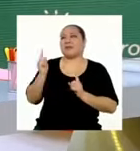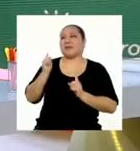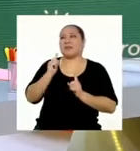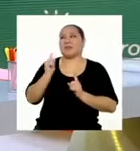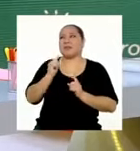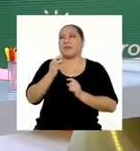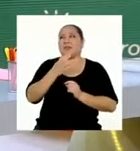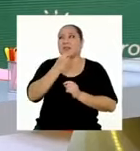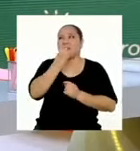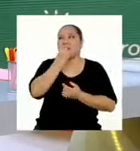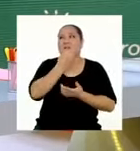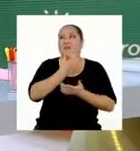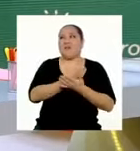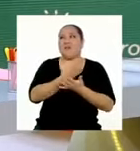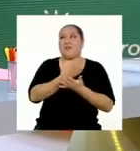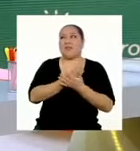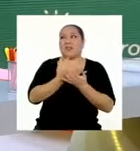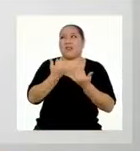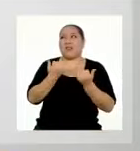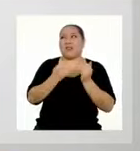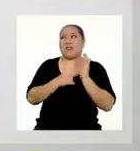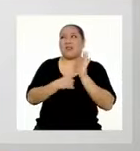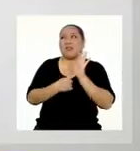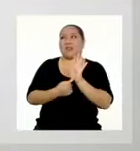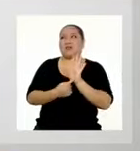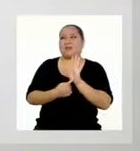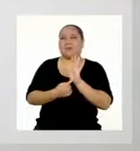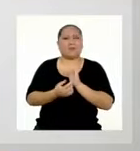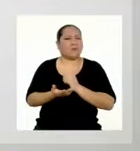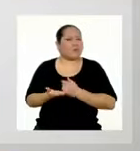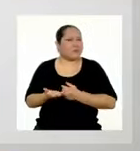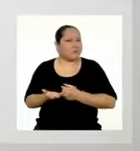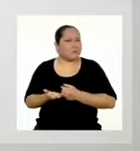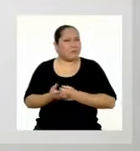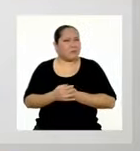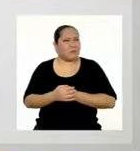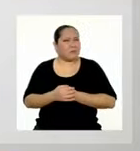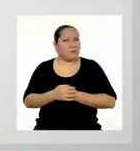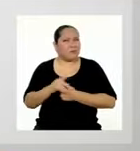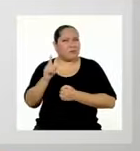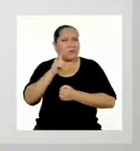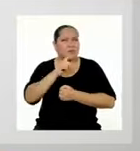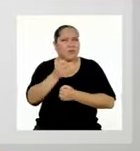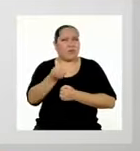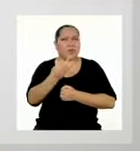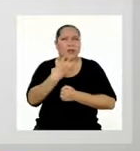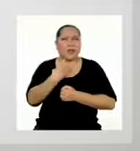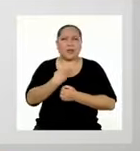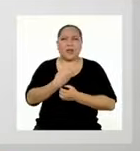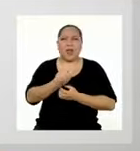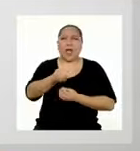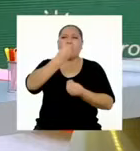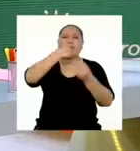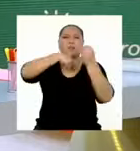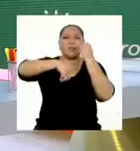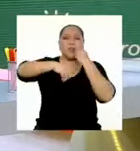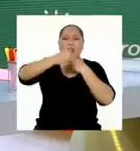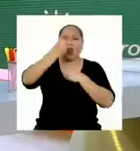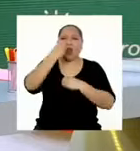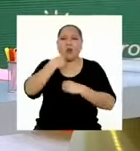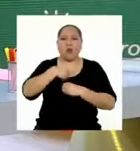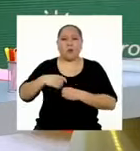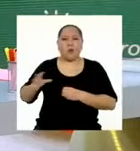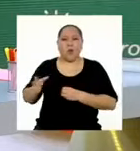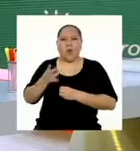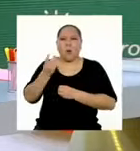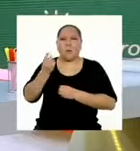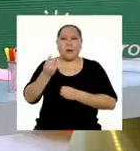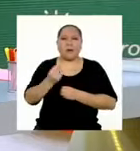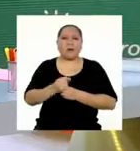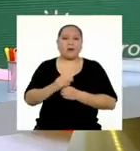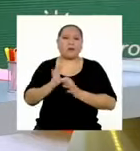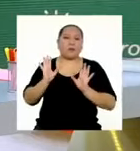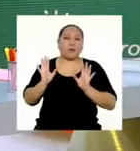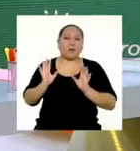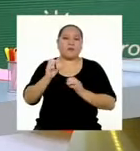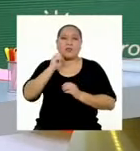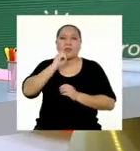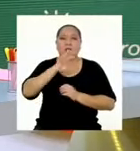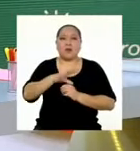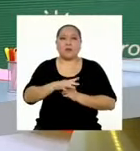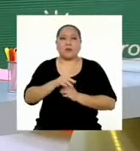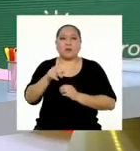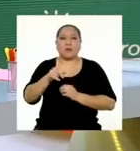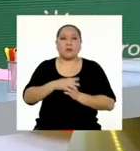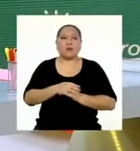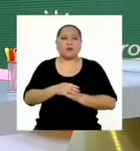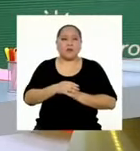muy presentable que digamos. ¿Qué? No me digas que se la comió el perro. Digamos que le entró